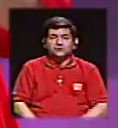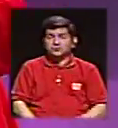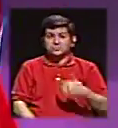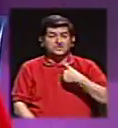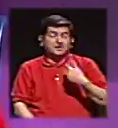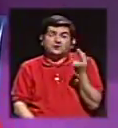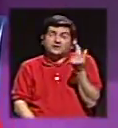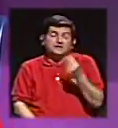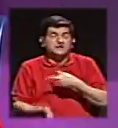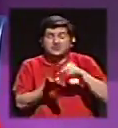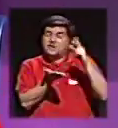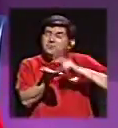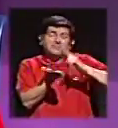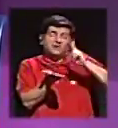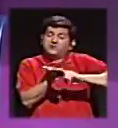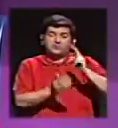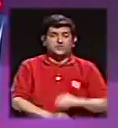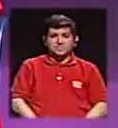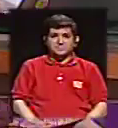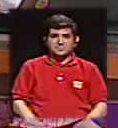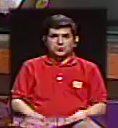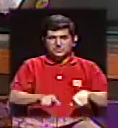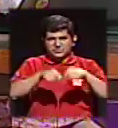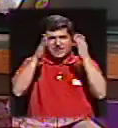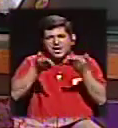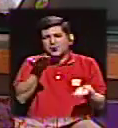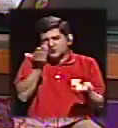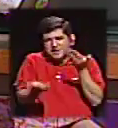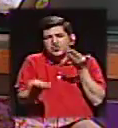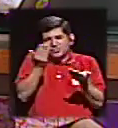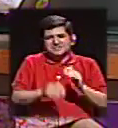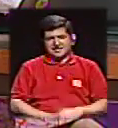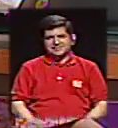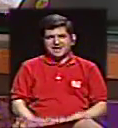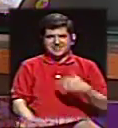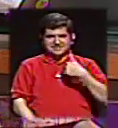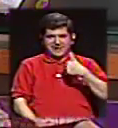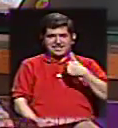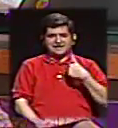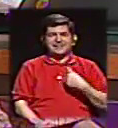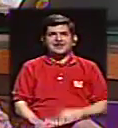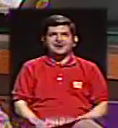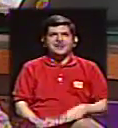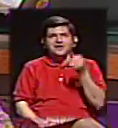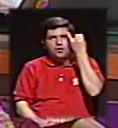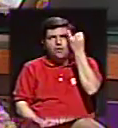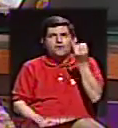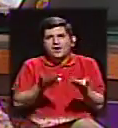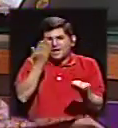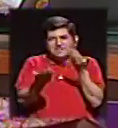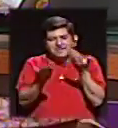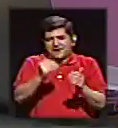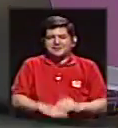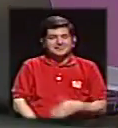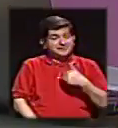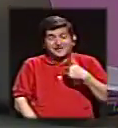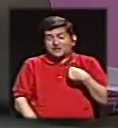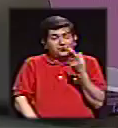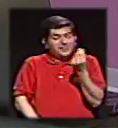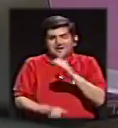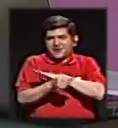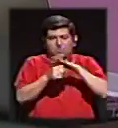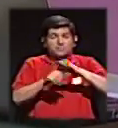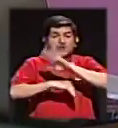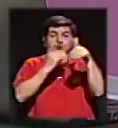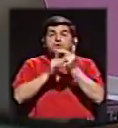no les da plata para pagar impuestos, Manu. No, a los periodistas yo creo que sí podemos tener una suposición de que no les da para eso.